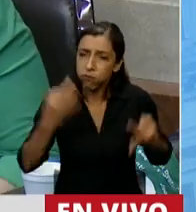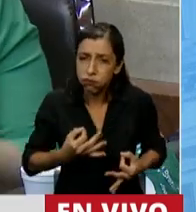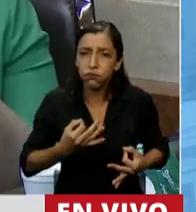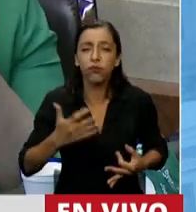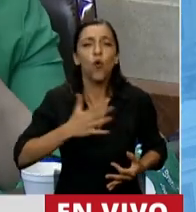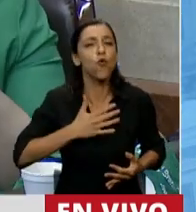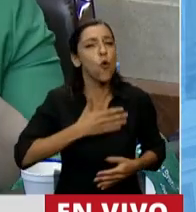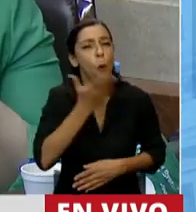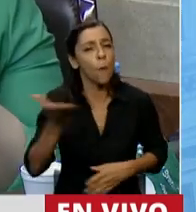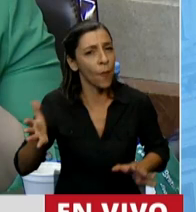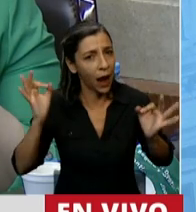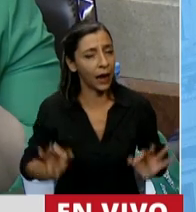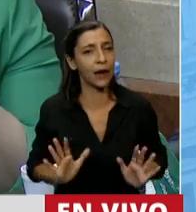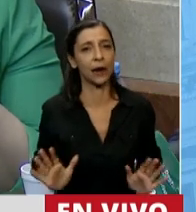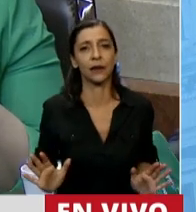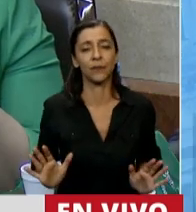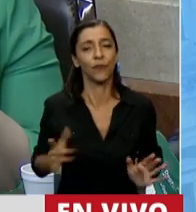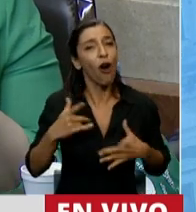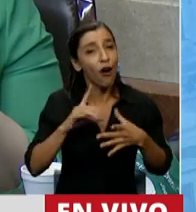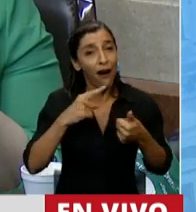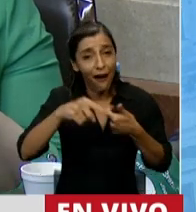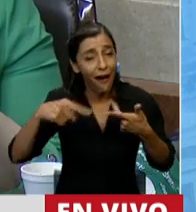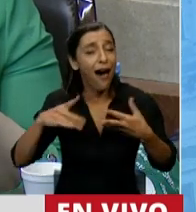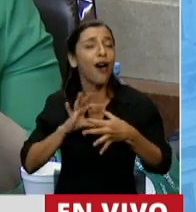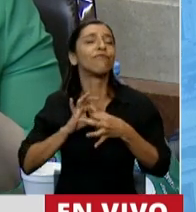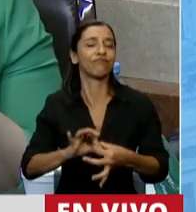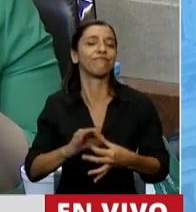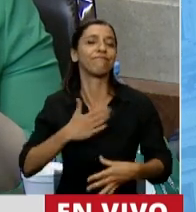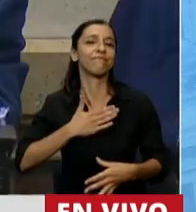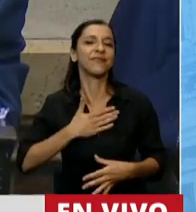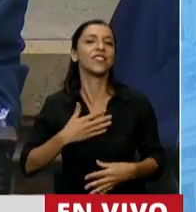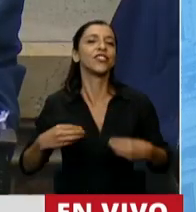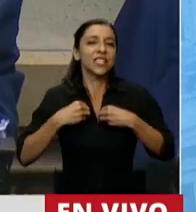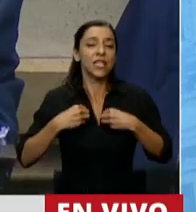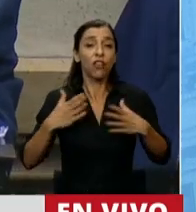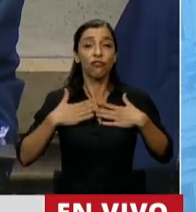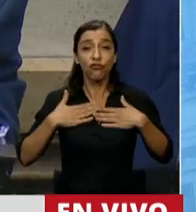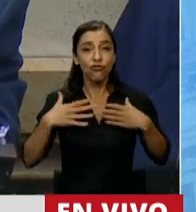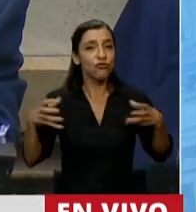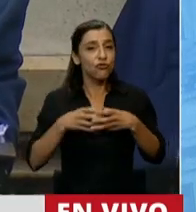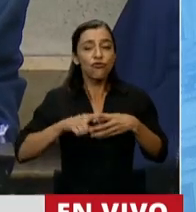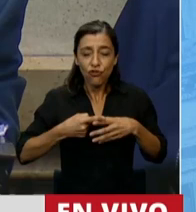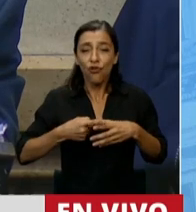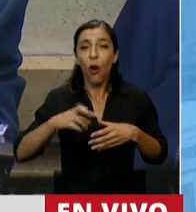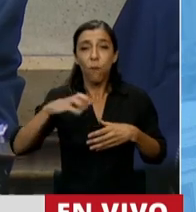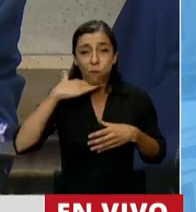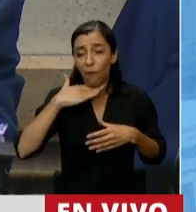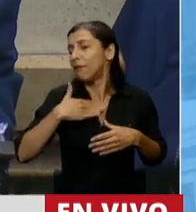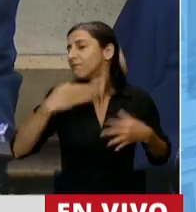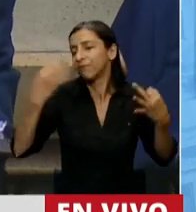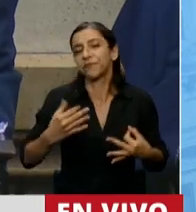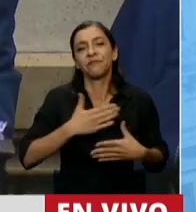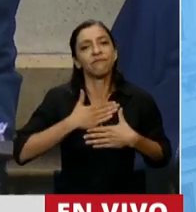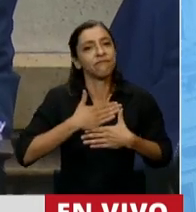Por eso, presidente, porque me considero justicialista, soy cristiano y soy